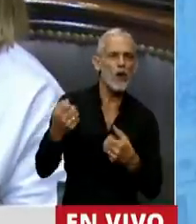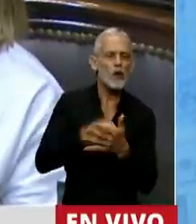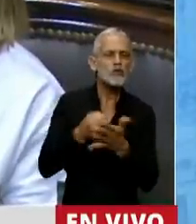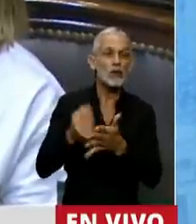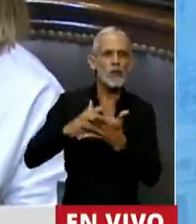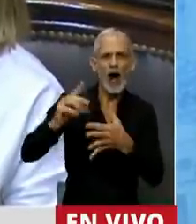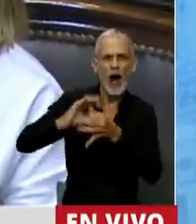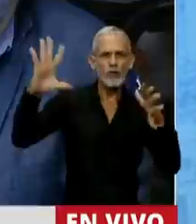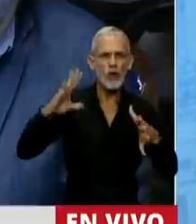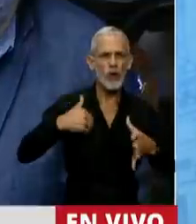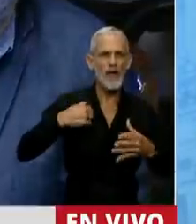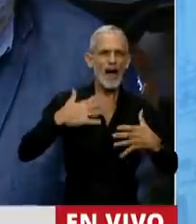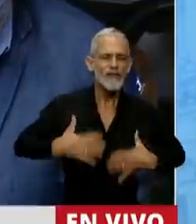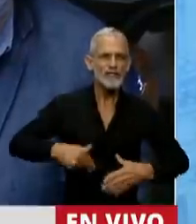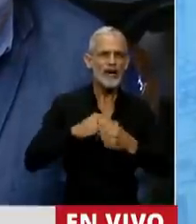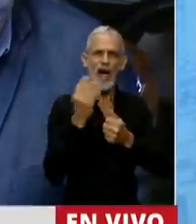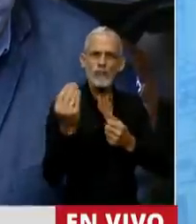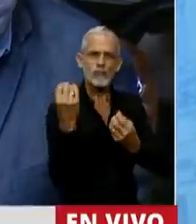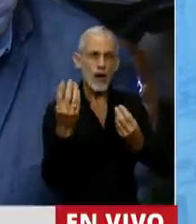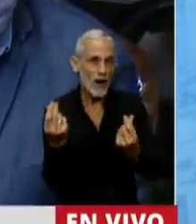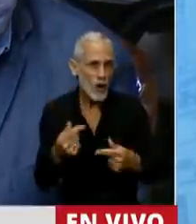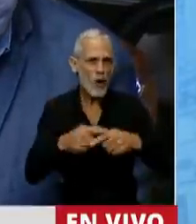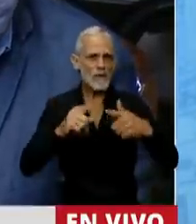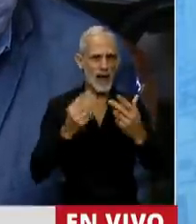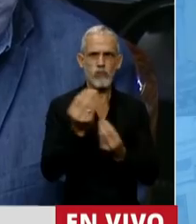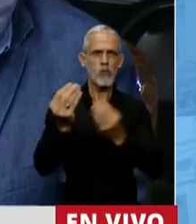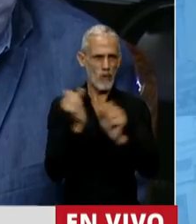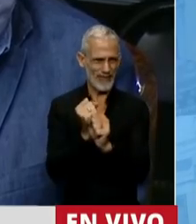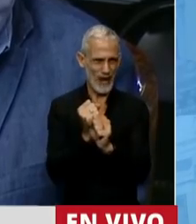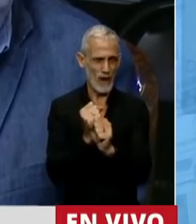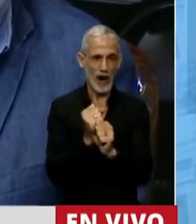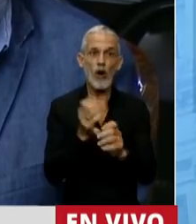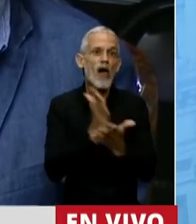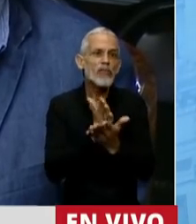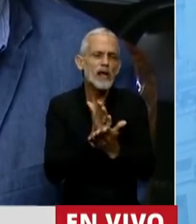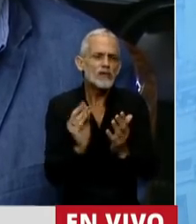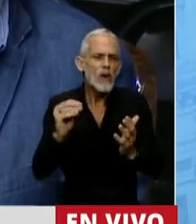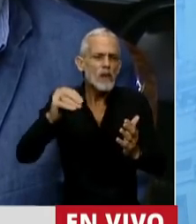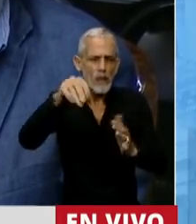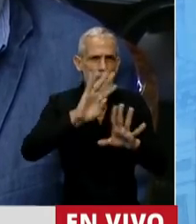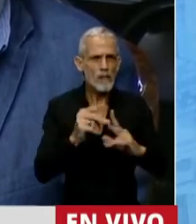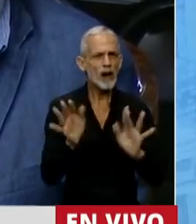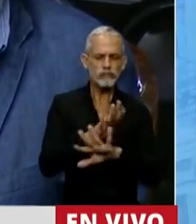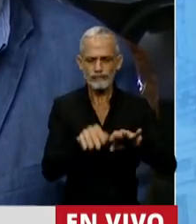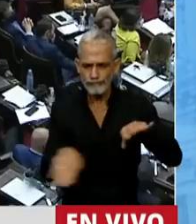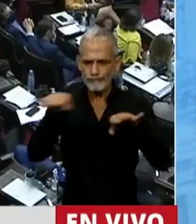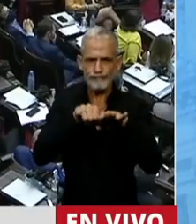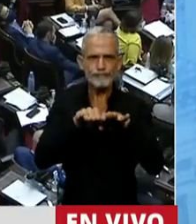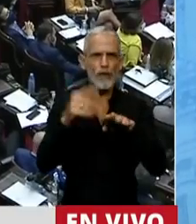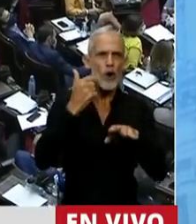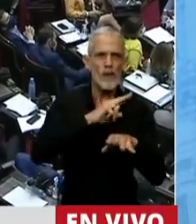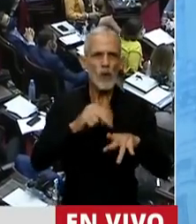económica y decisional. Es hora de terminar de escribir los derechos y pasar a la etapa de la igualdad sustantiva de